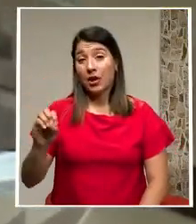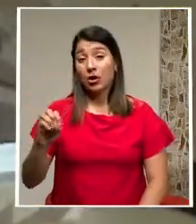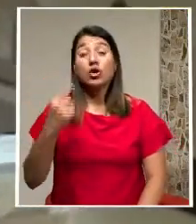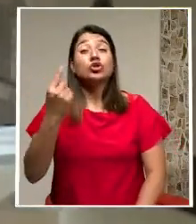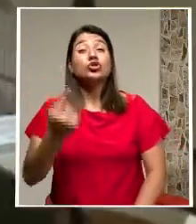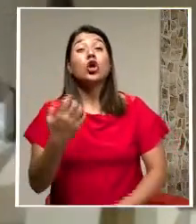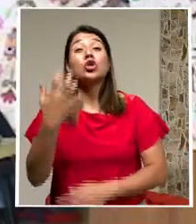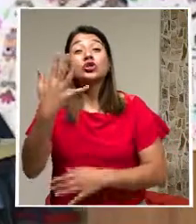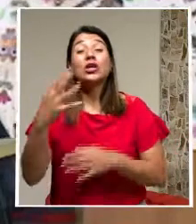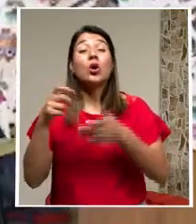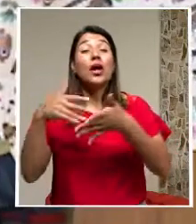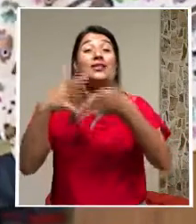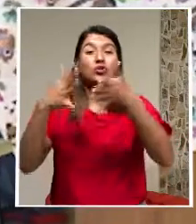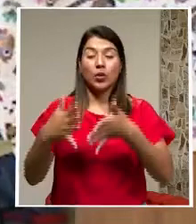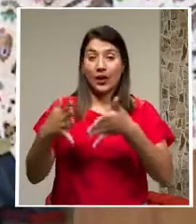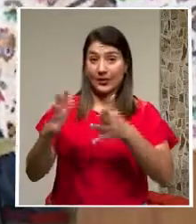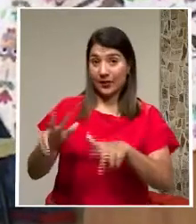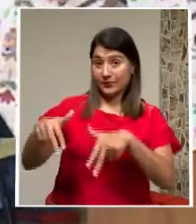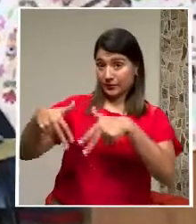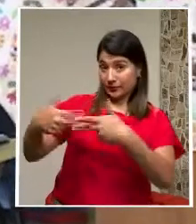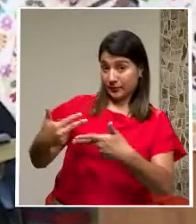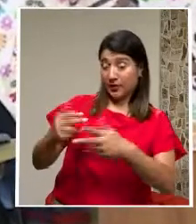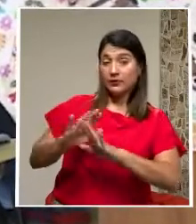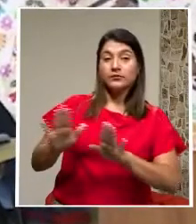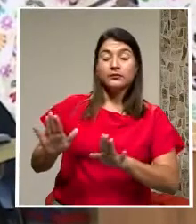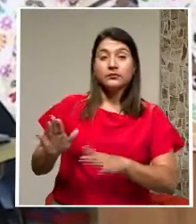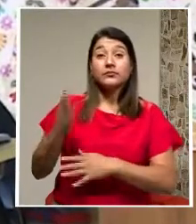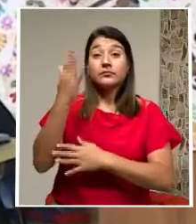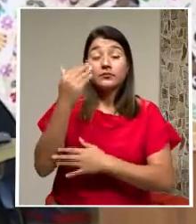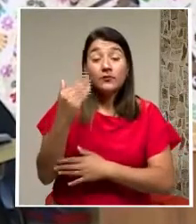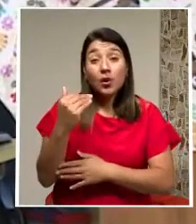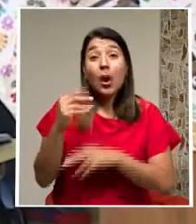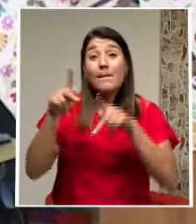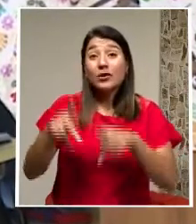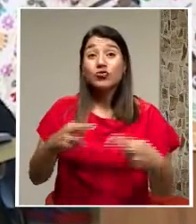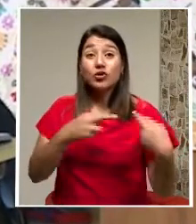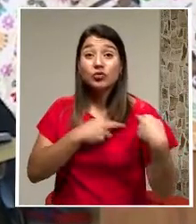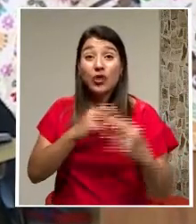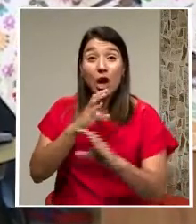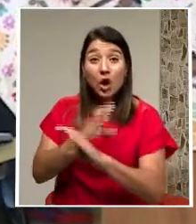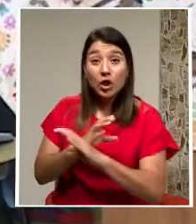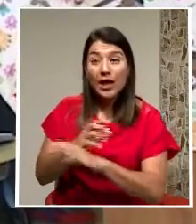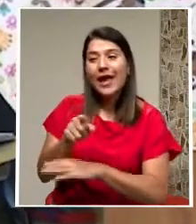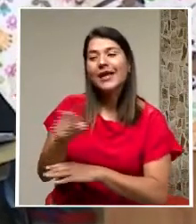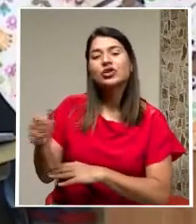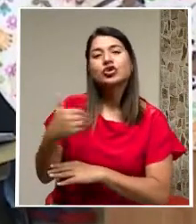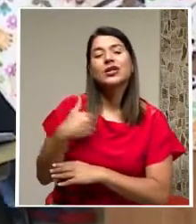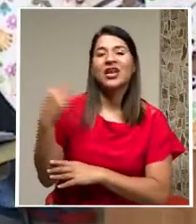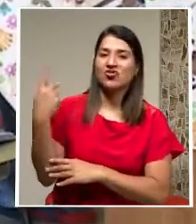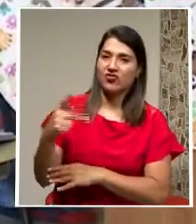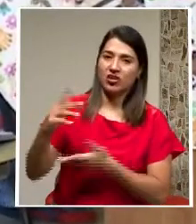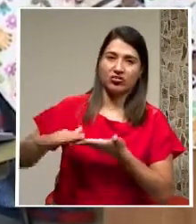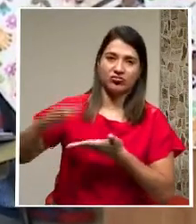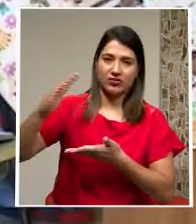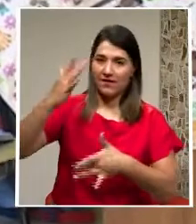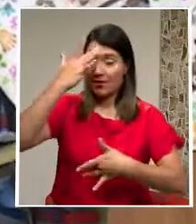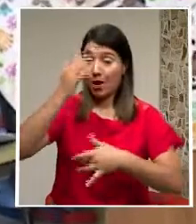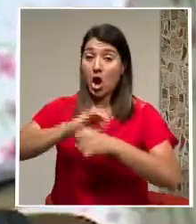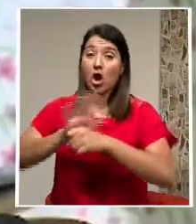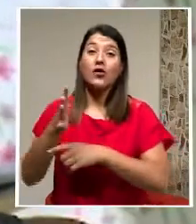100% virtuales Debido a que Sus cuidadores Son personas De alto riesgo Ante el contagio De COVID-19